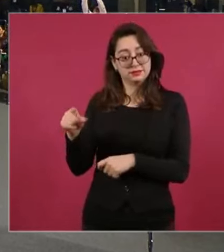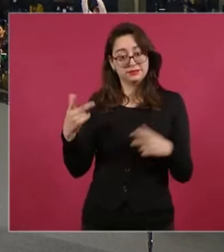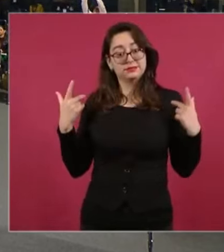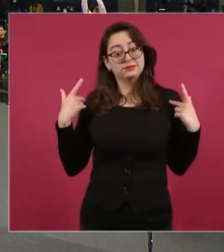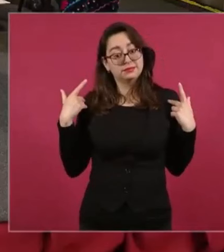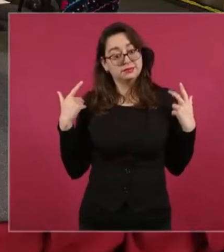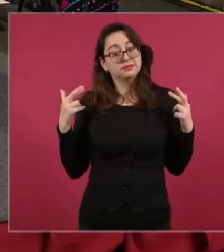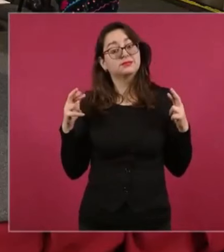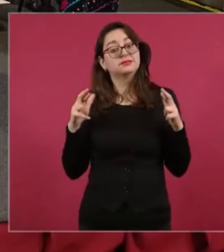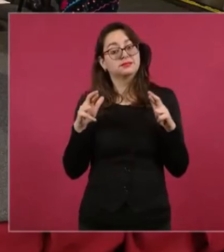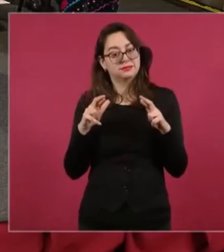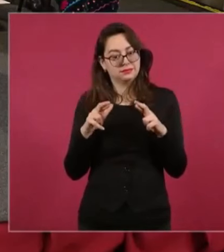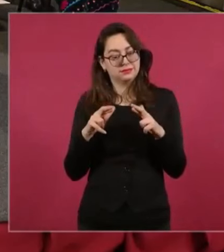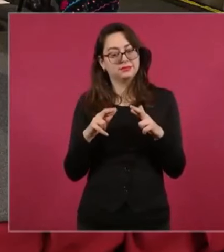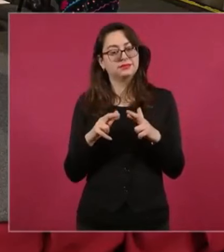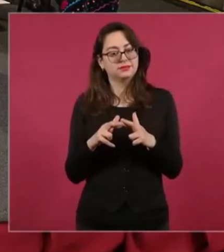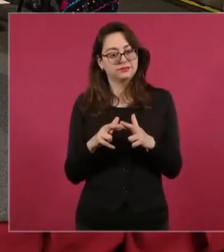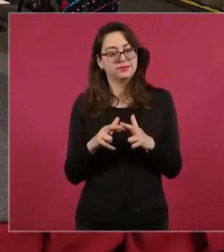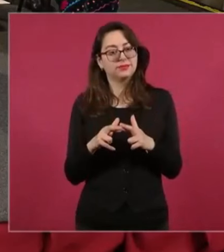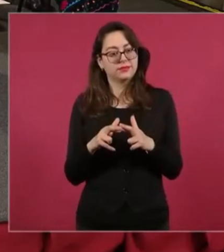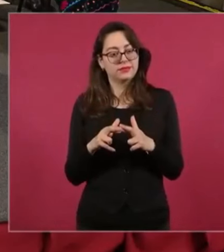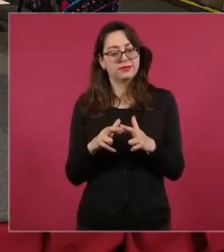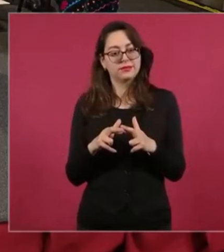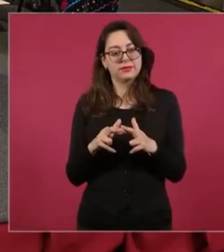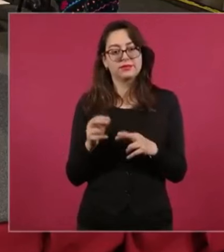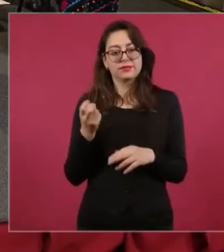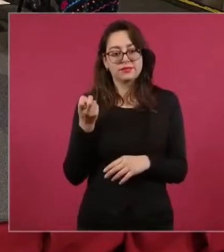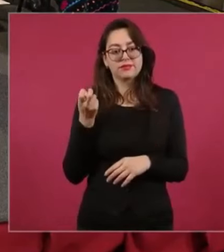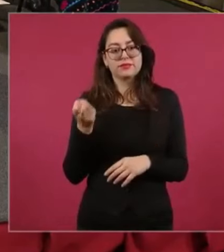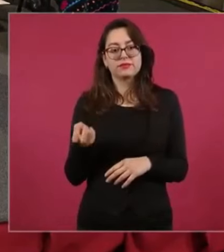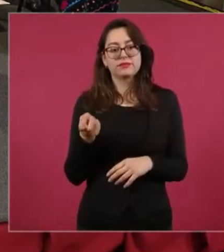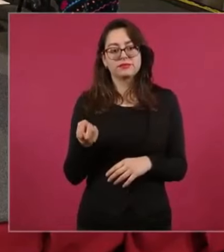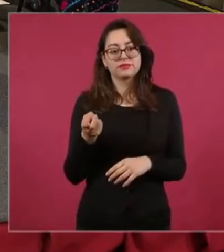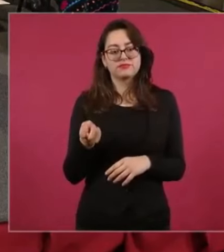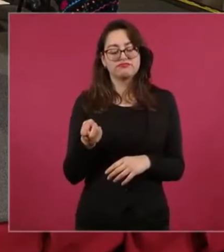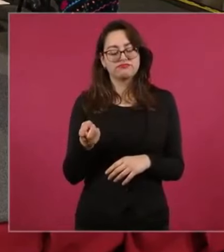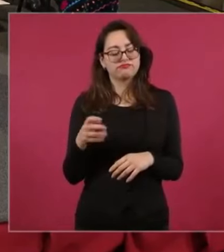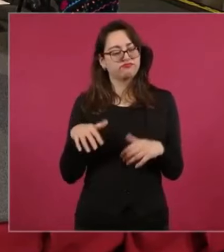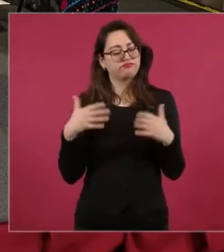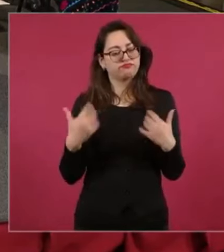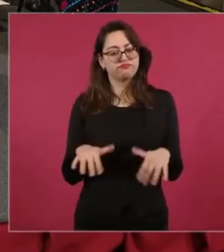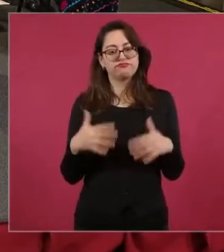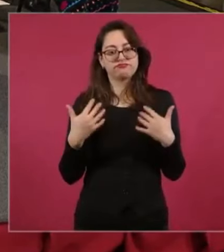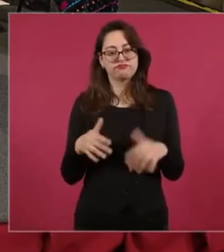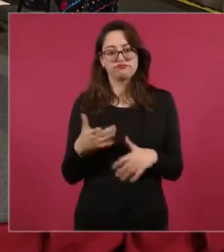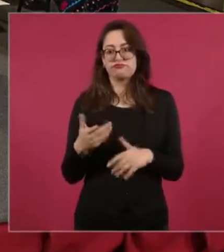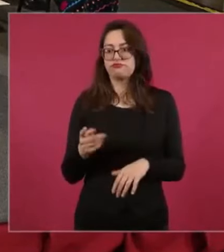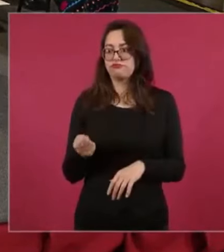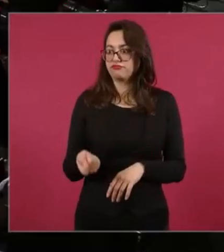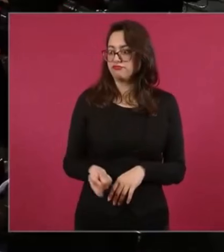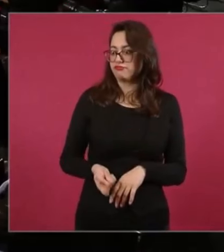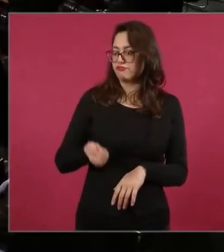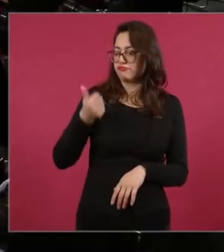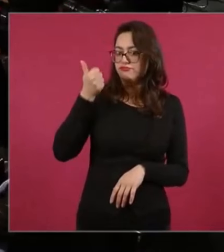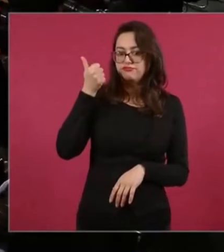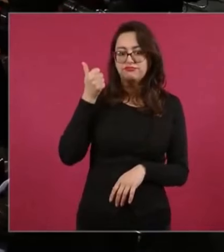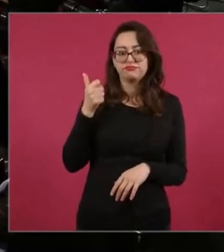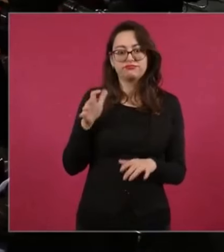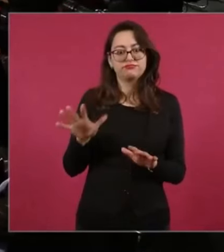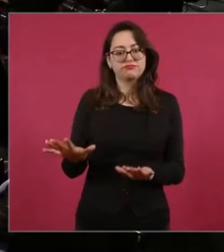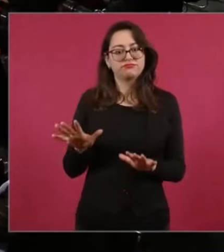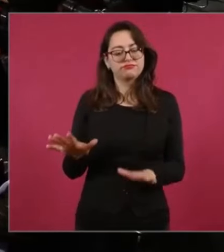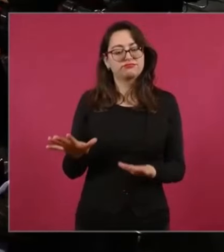ha sido algo excepcional, porque